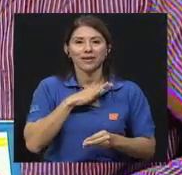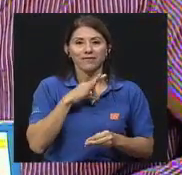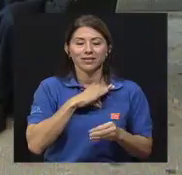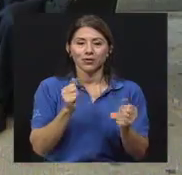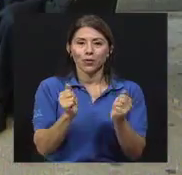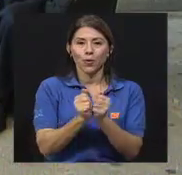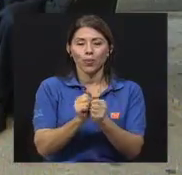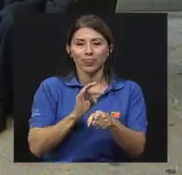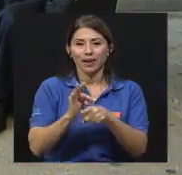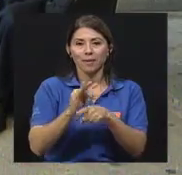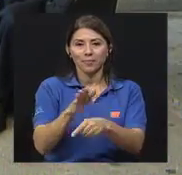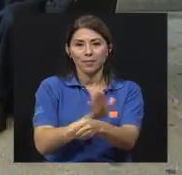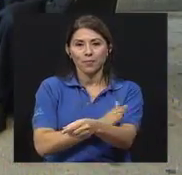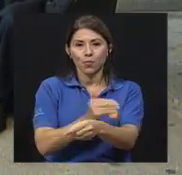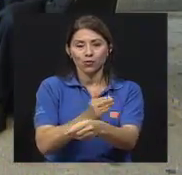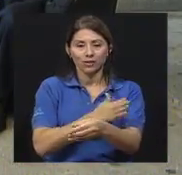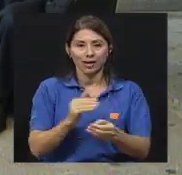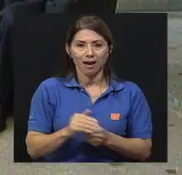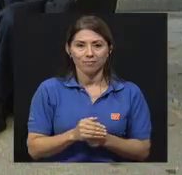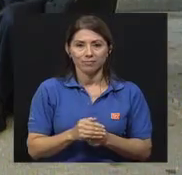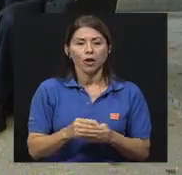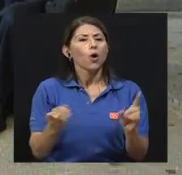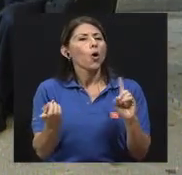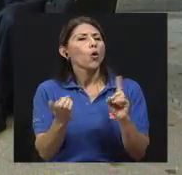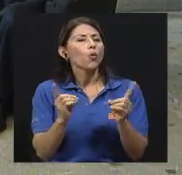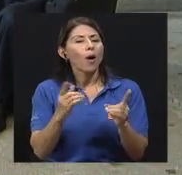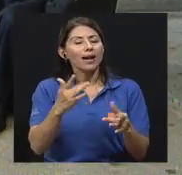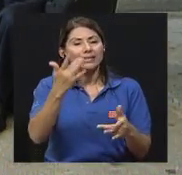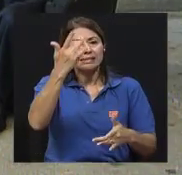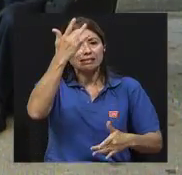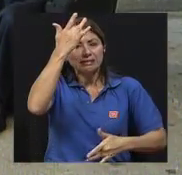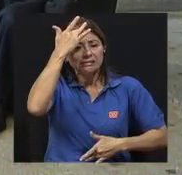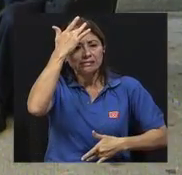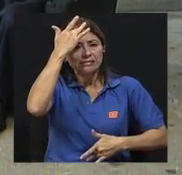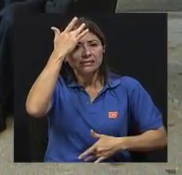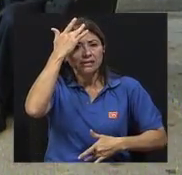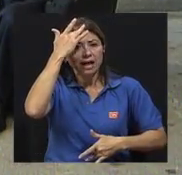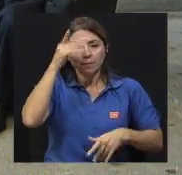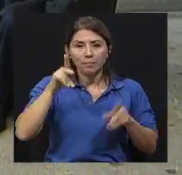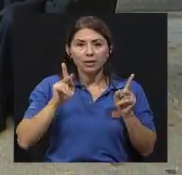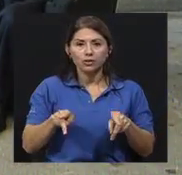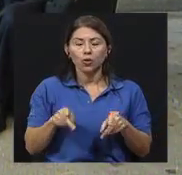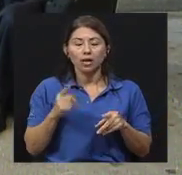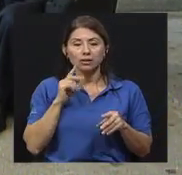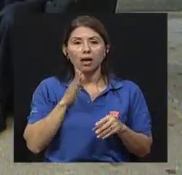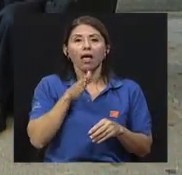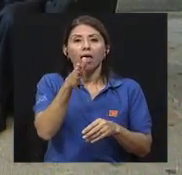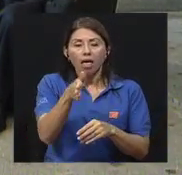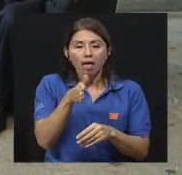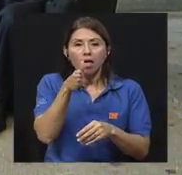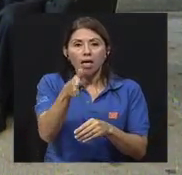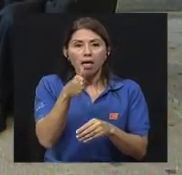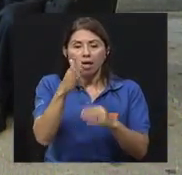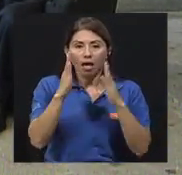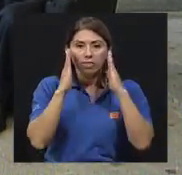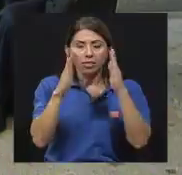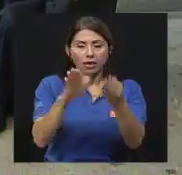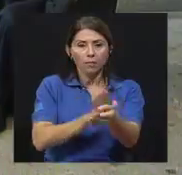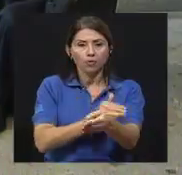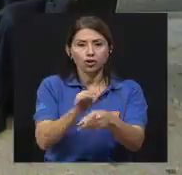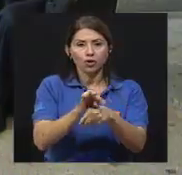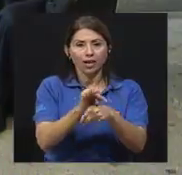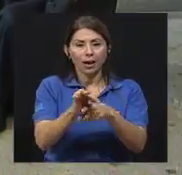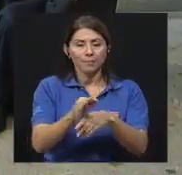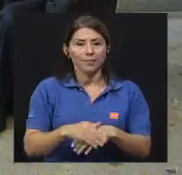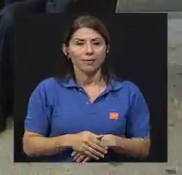más frecuentemente consultan y se ven beneficiadas? Bueno,